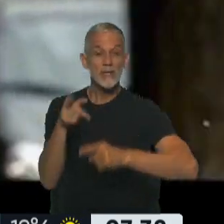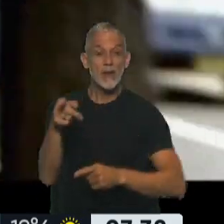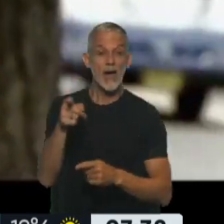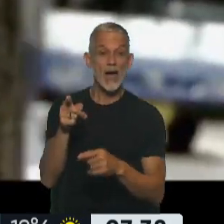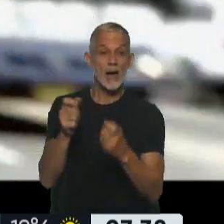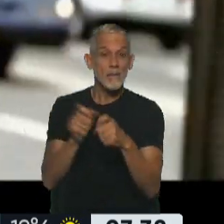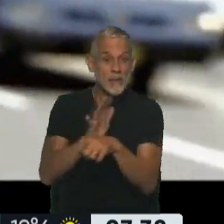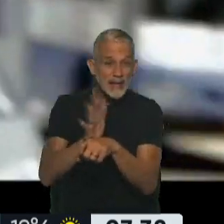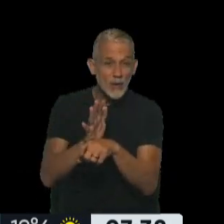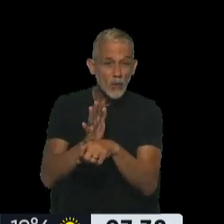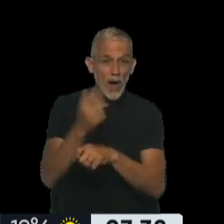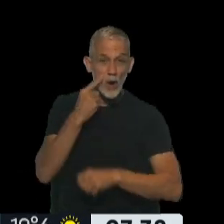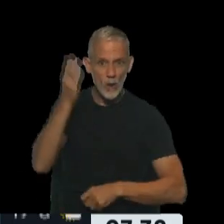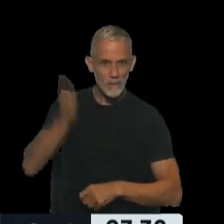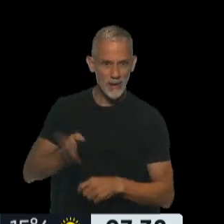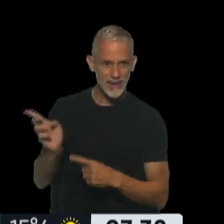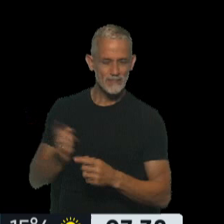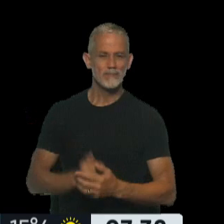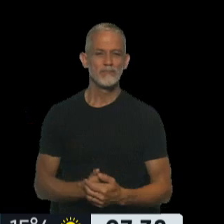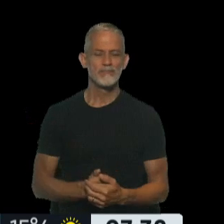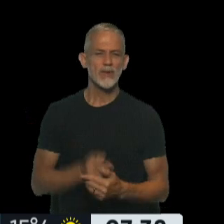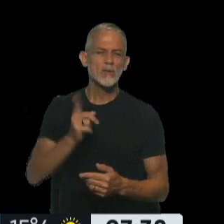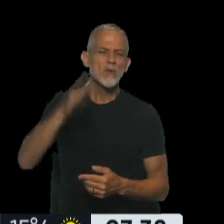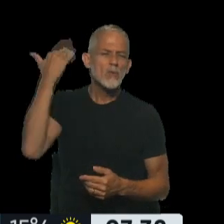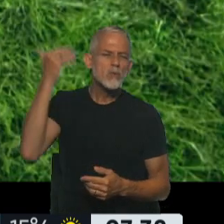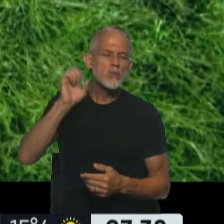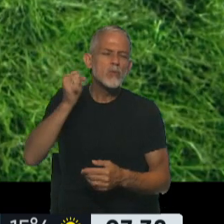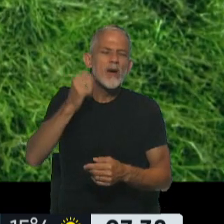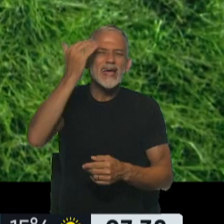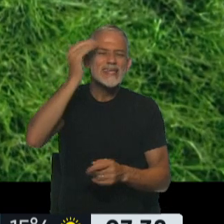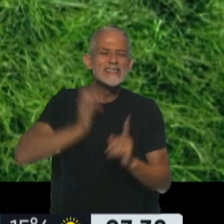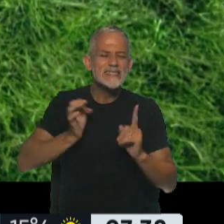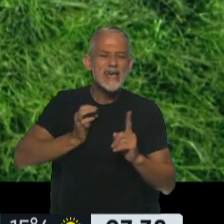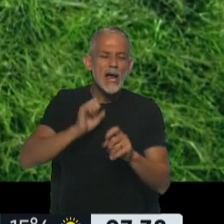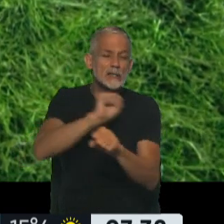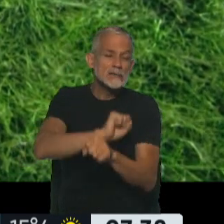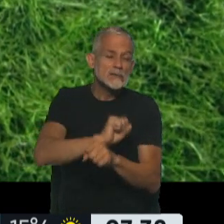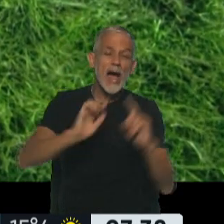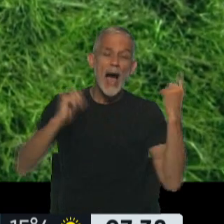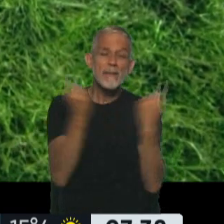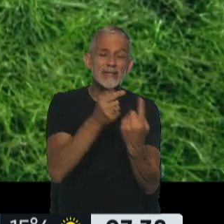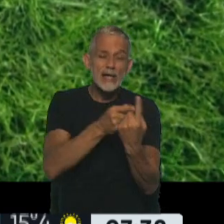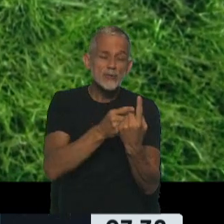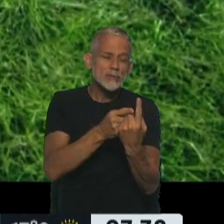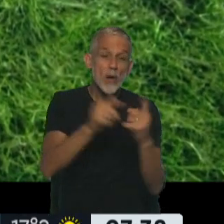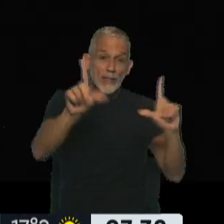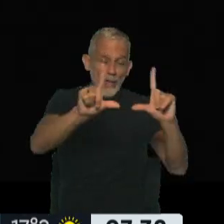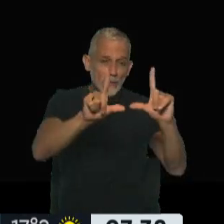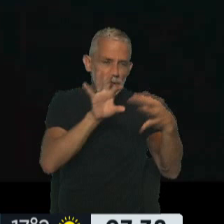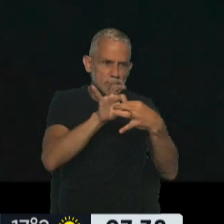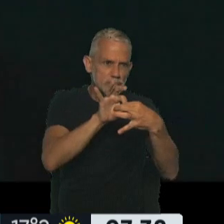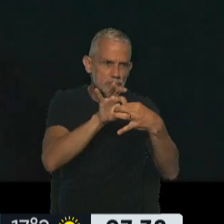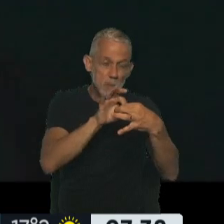esta película, con este señor Daesun, que estuvo encerrado 15 años en una habitación, con un televisor,